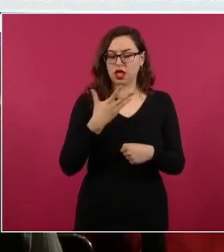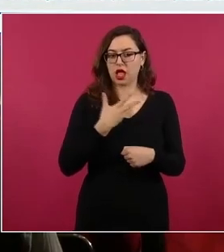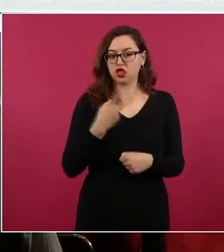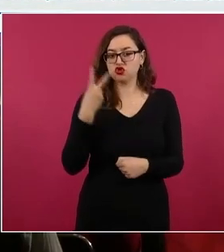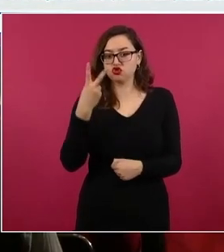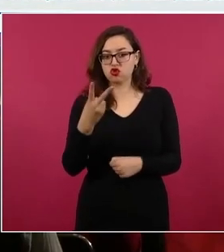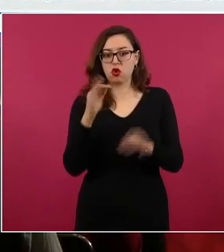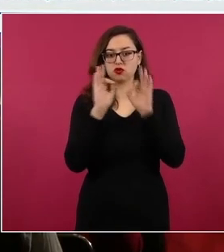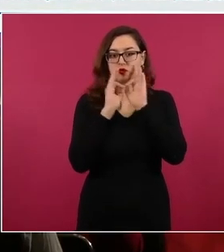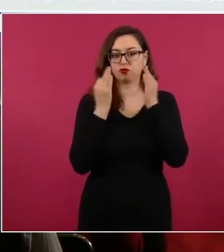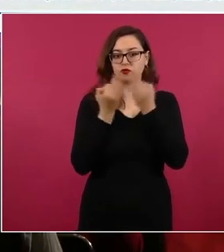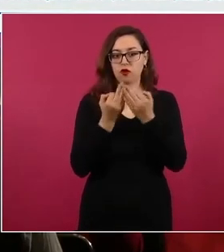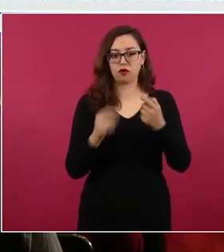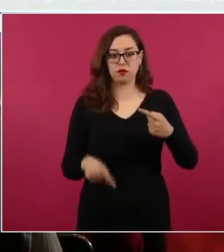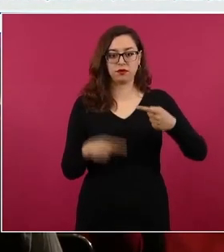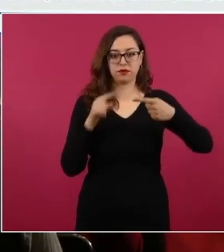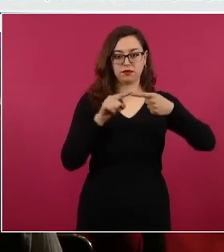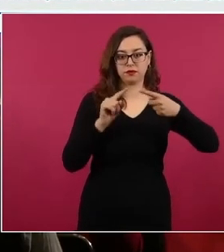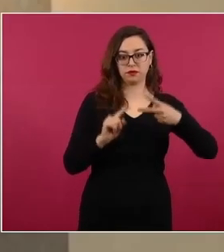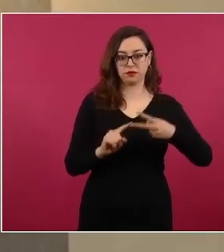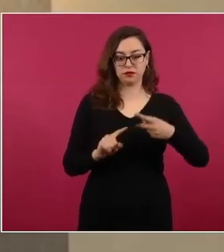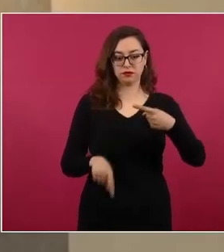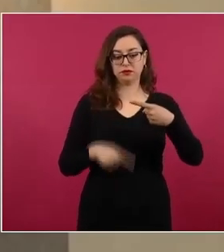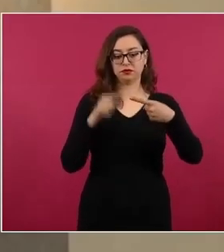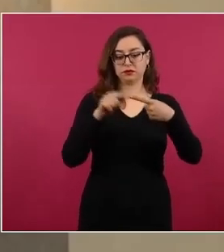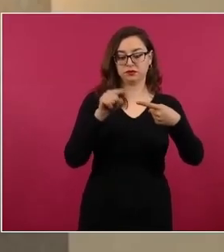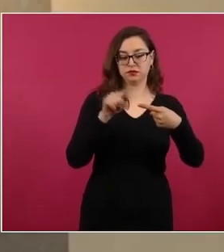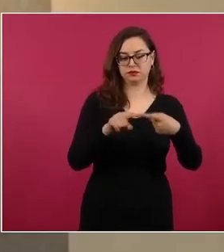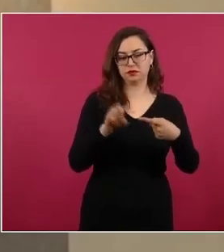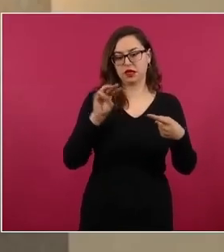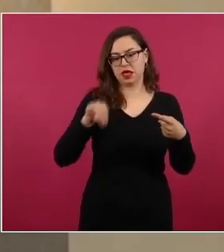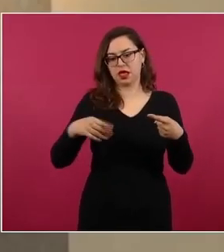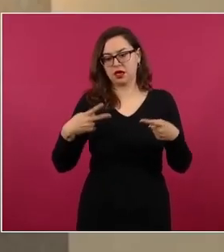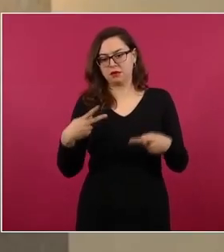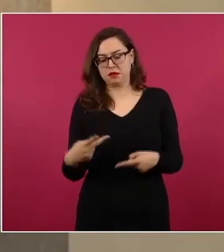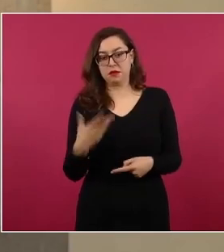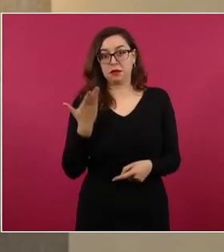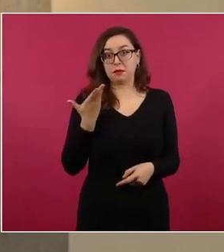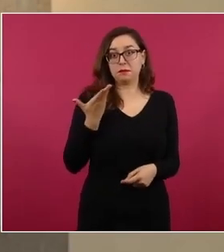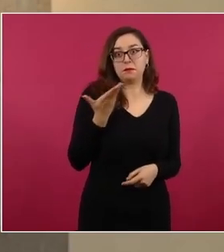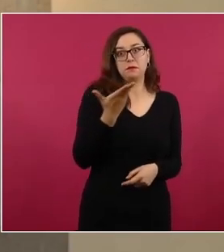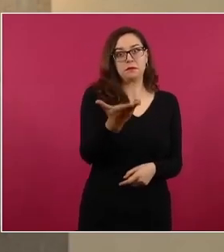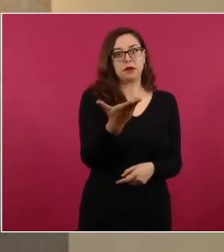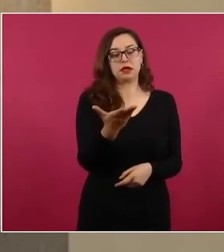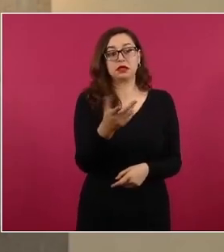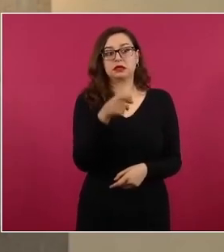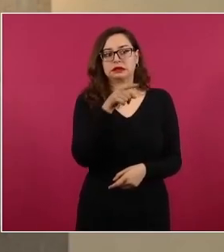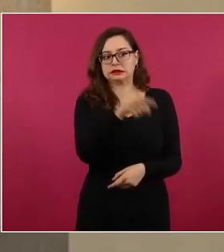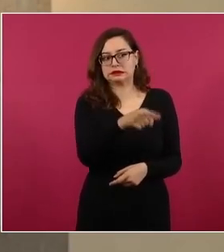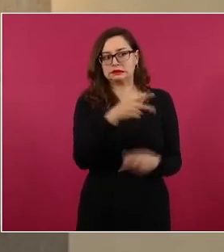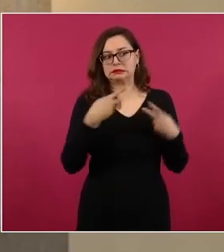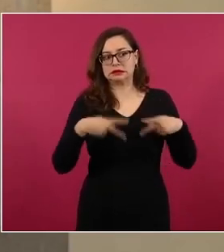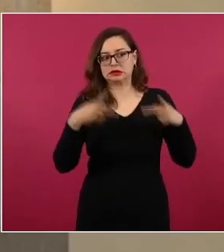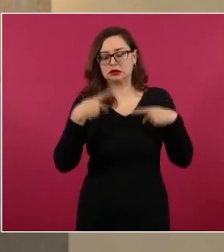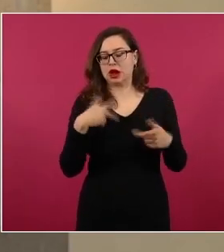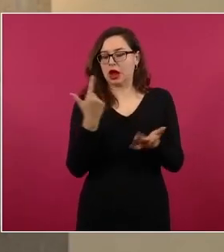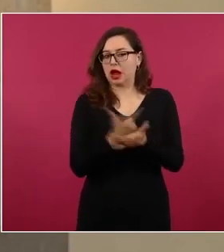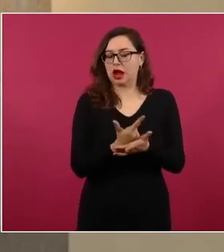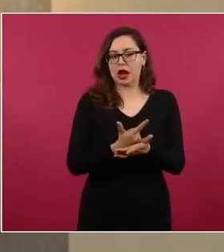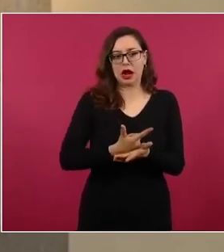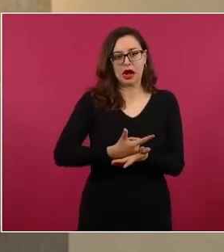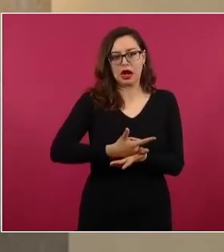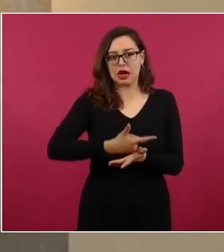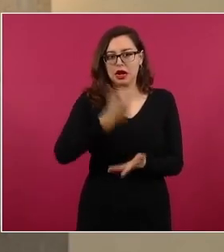preventiva. La justificada, que es cuando el Ministerio Público la pide por delitos que la